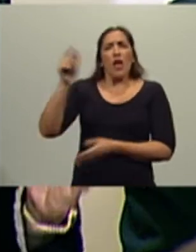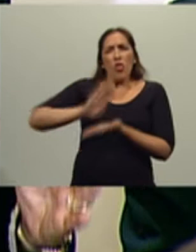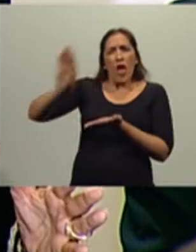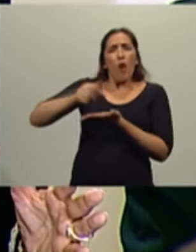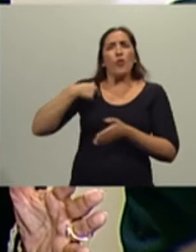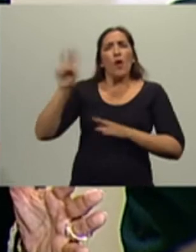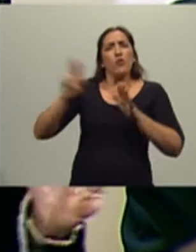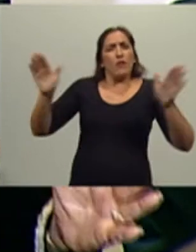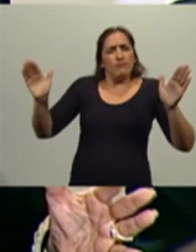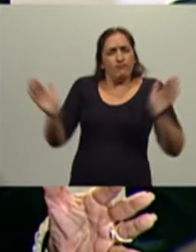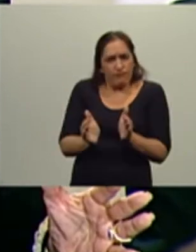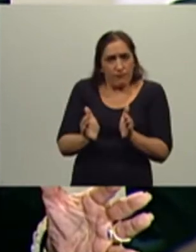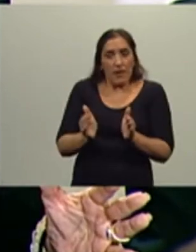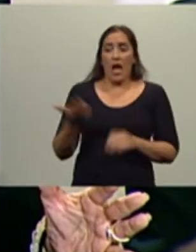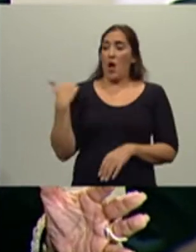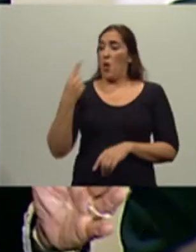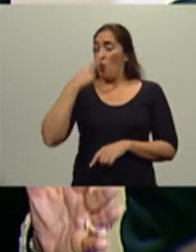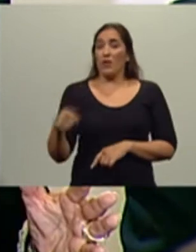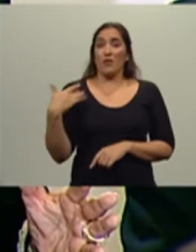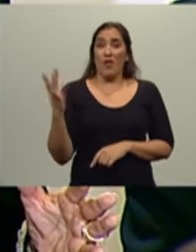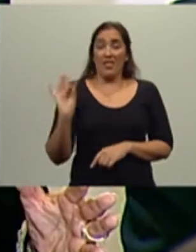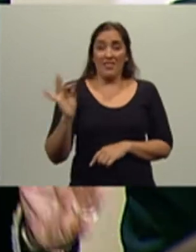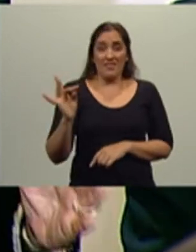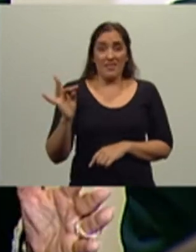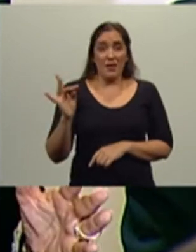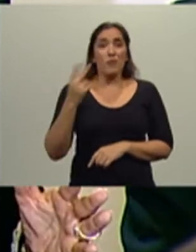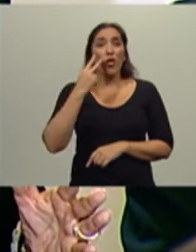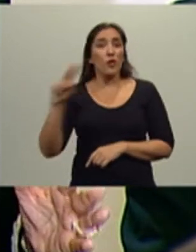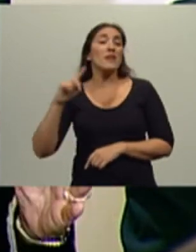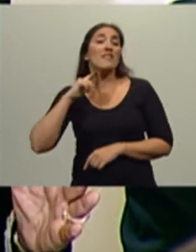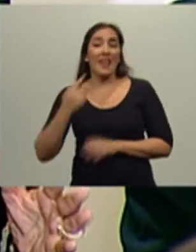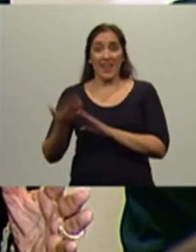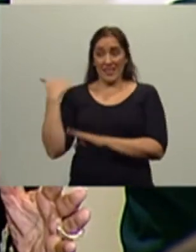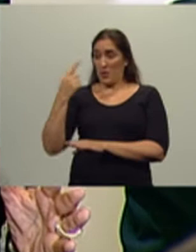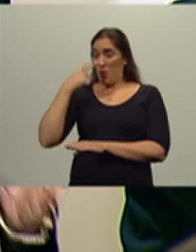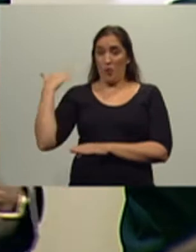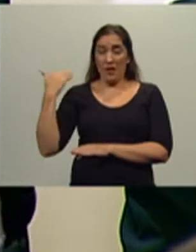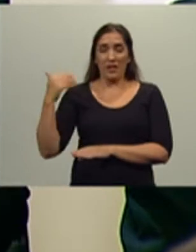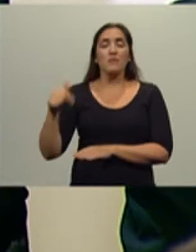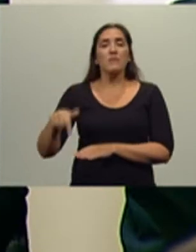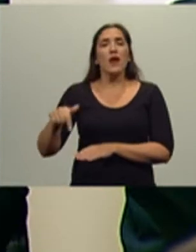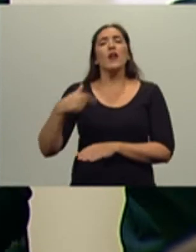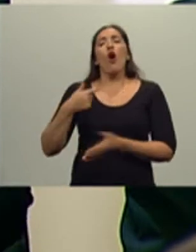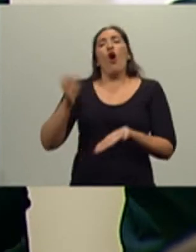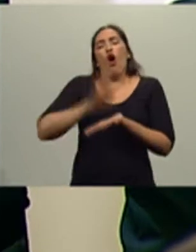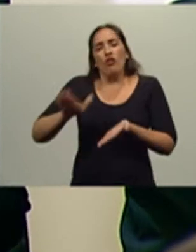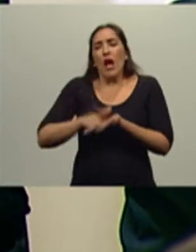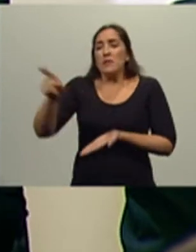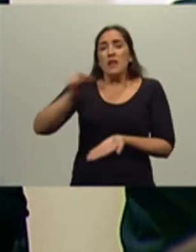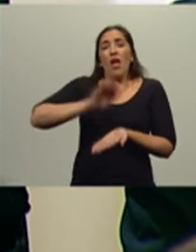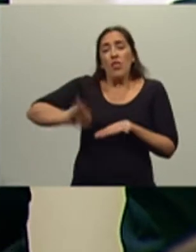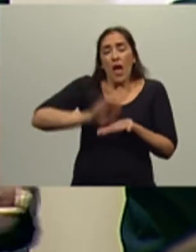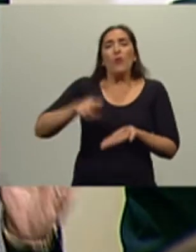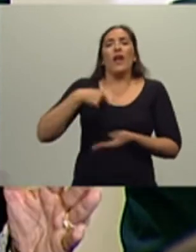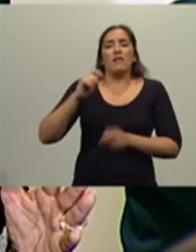y este último diciembre del año 2013 volvimos a refinanciar, esta vez cada 3